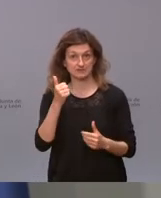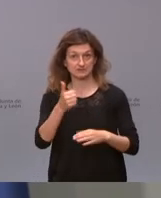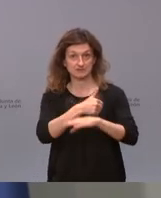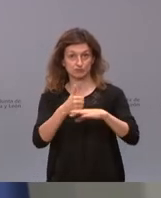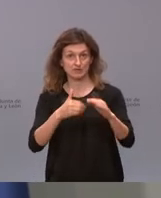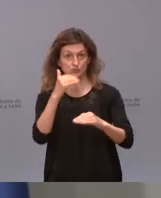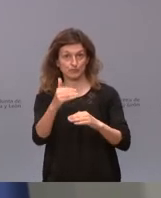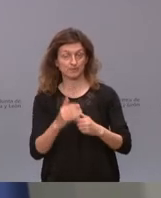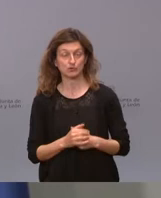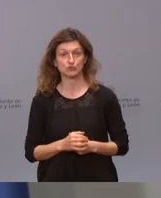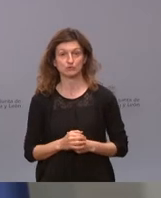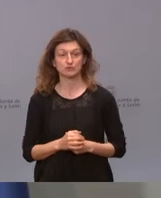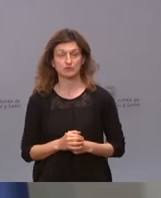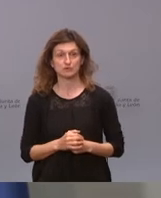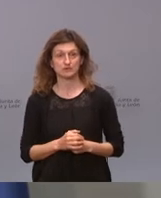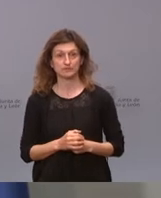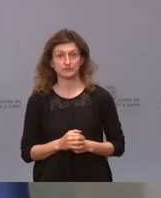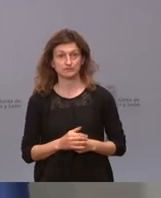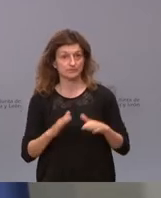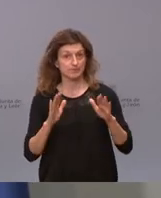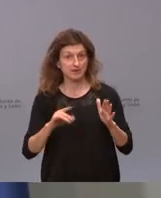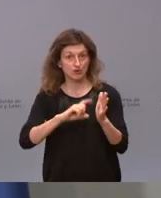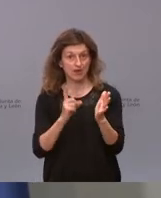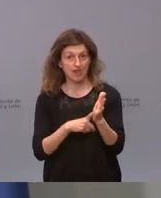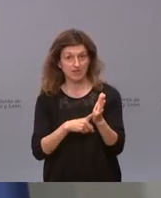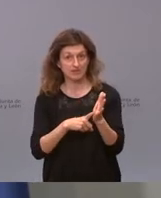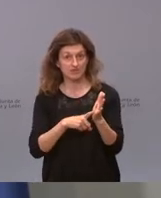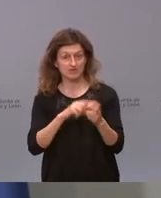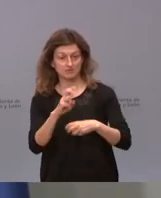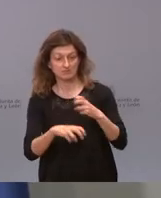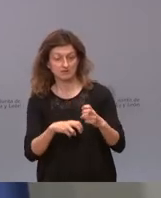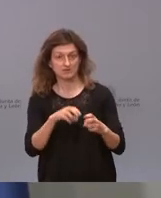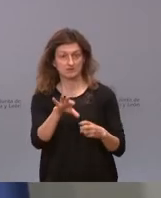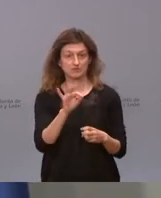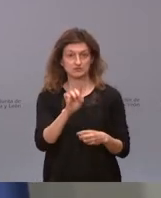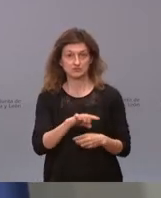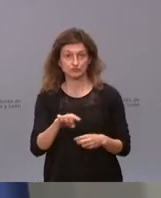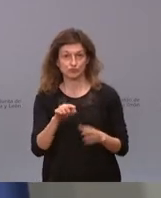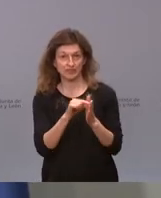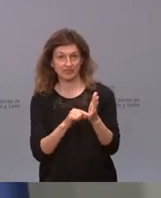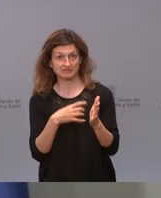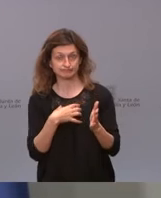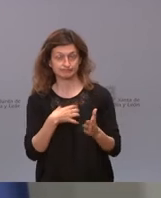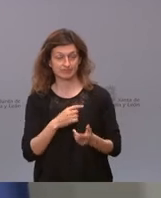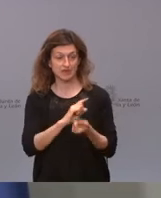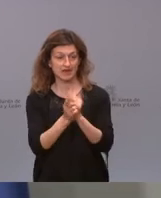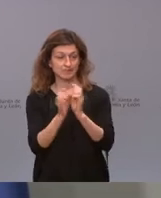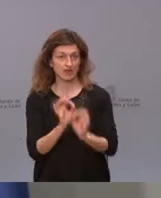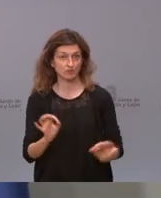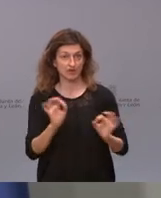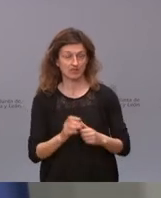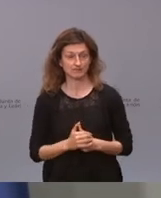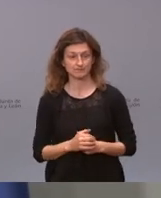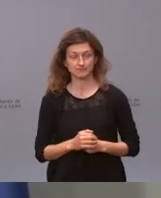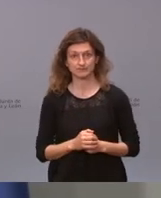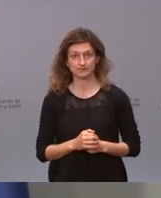Supremo, pero no se cambia el fundamento de la ley que nos permite o no tomar esas medidas. Por tanto, no ha cambiado nada. Bueno, sí